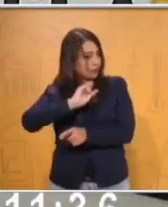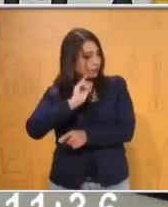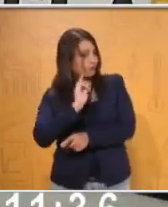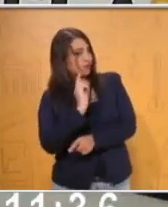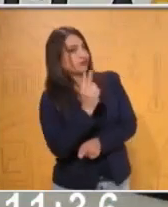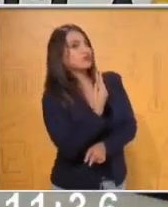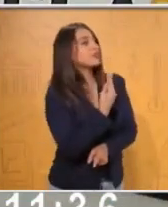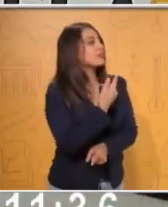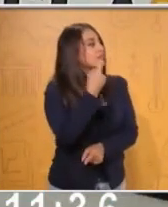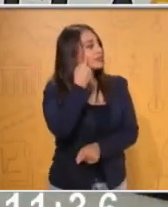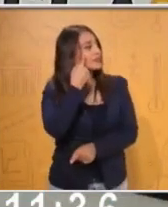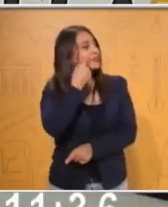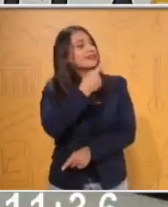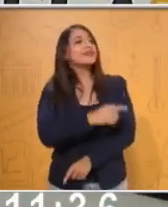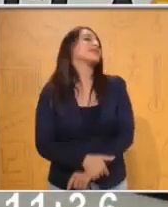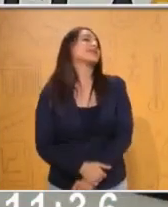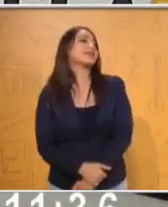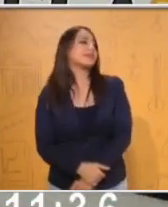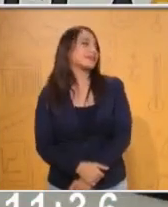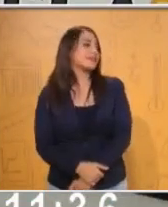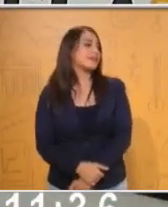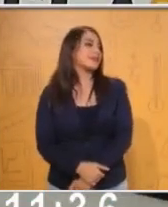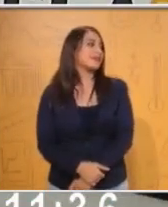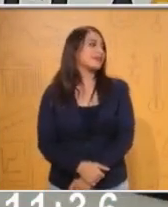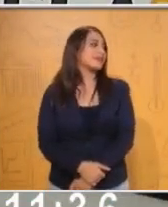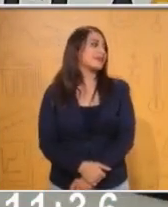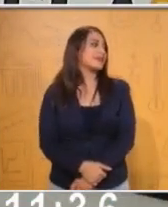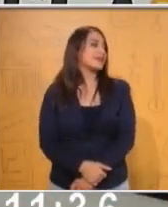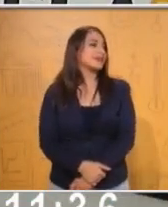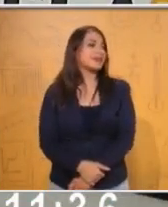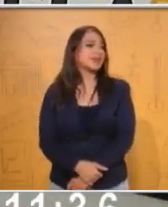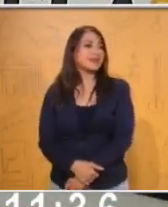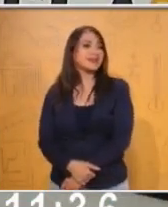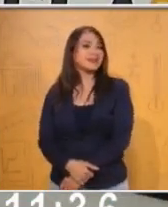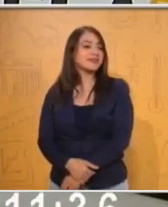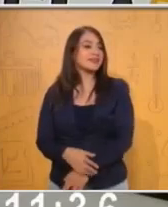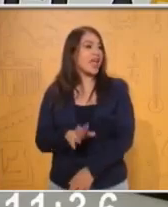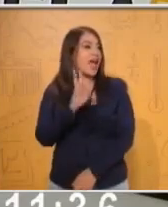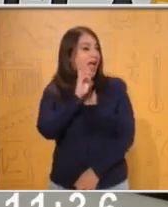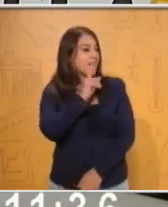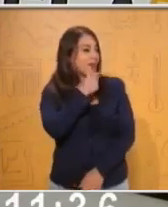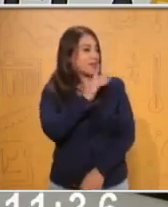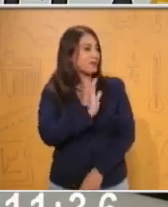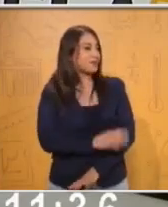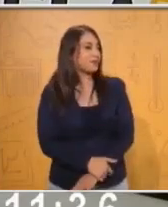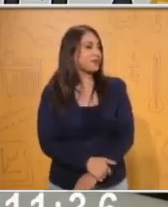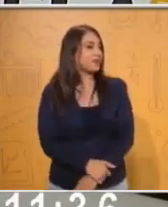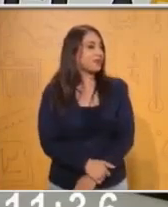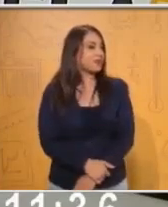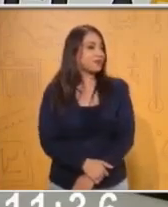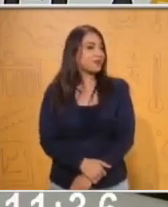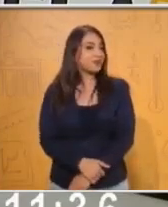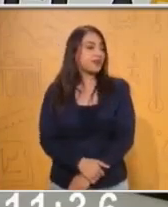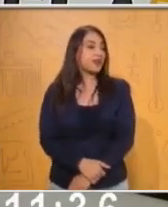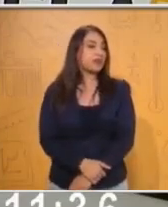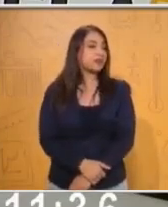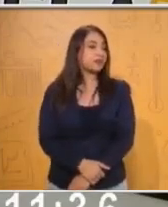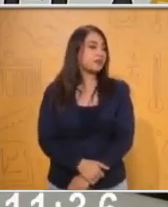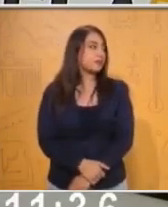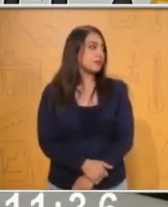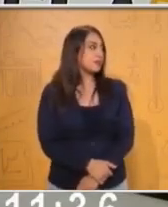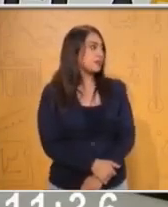A ver. A ver, el maestro Uciel. Vamos a hacer una toma para escuchar a nuestros